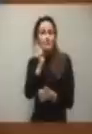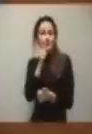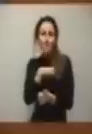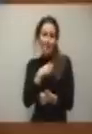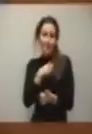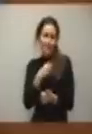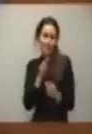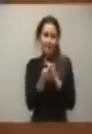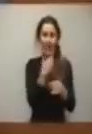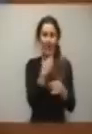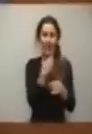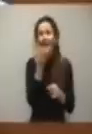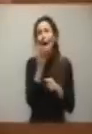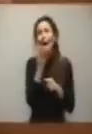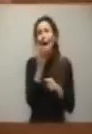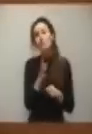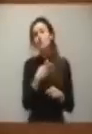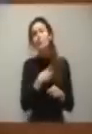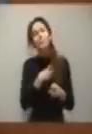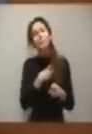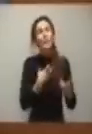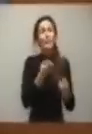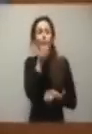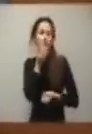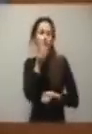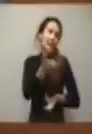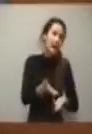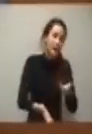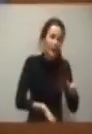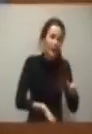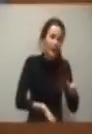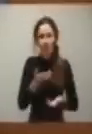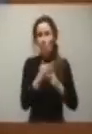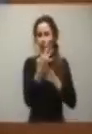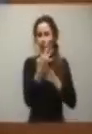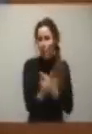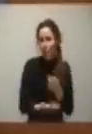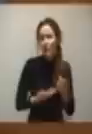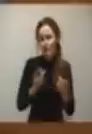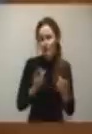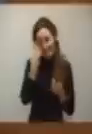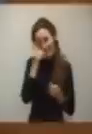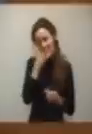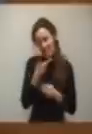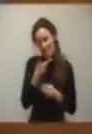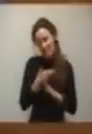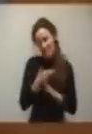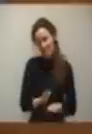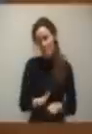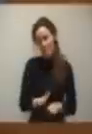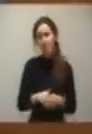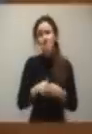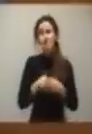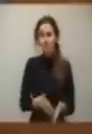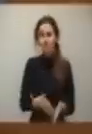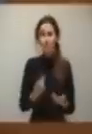habido ejemplos, no voy a referirme, en fin, a situaciones de todos conocidas. Yo creo que hay que hacerlo con